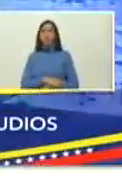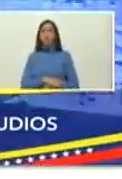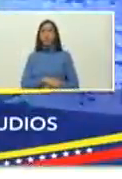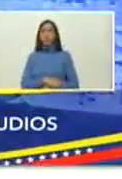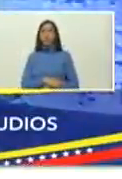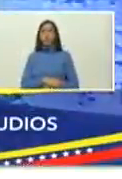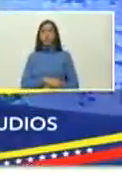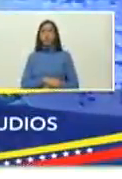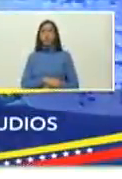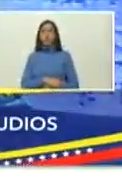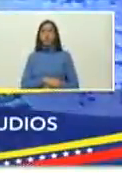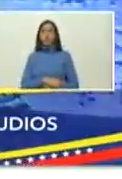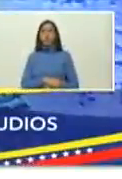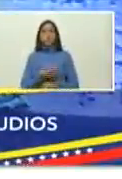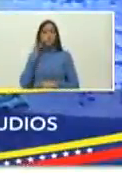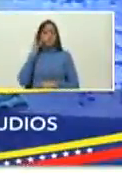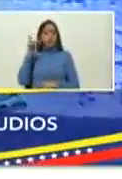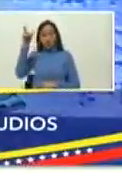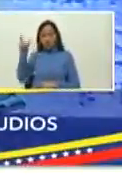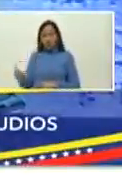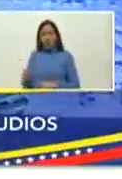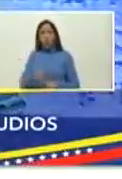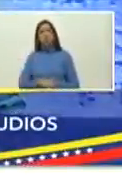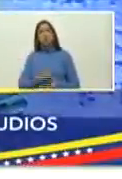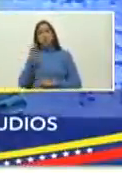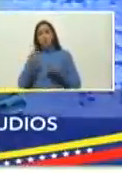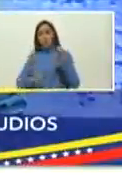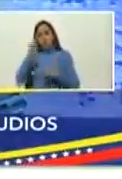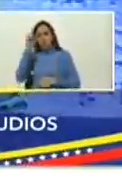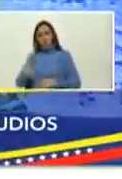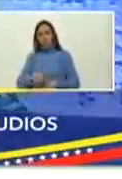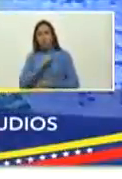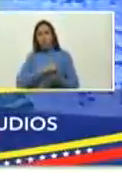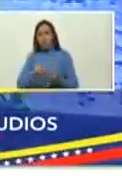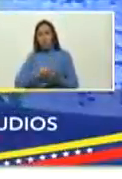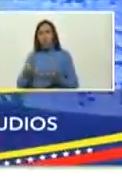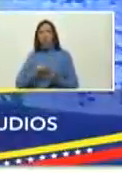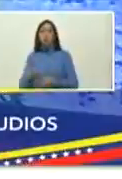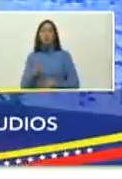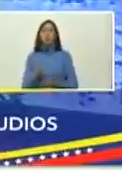Laura, escritora y jurado del premio internacional Rómulo Gallegos,